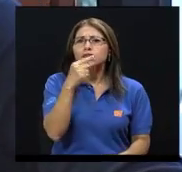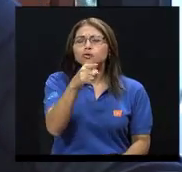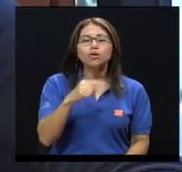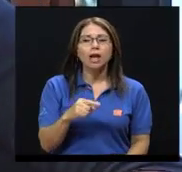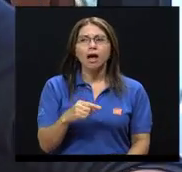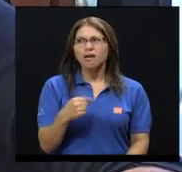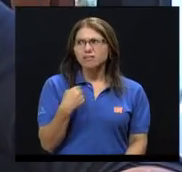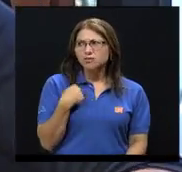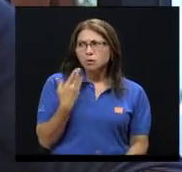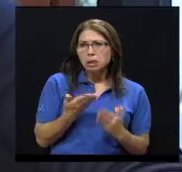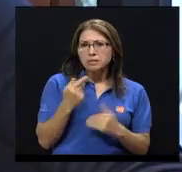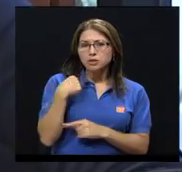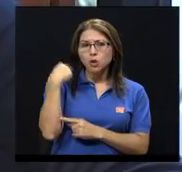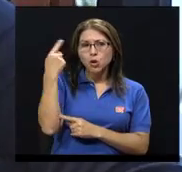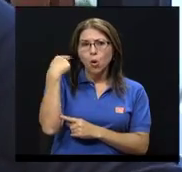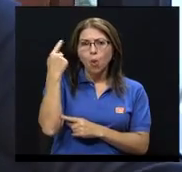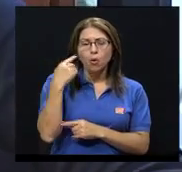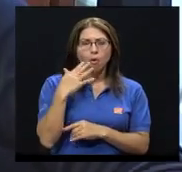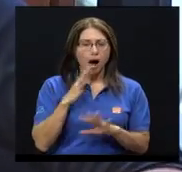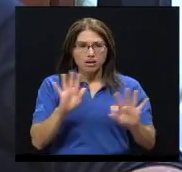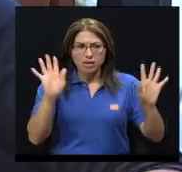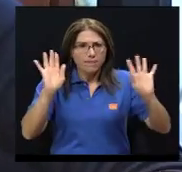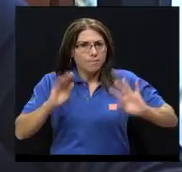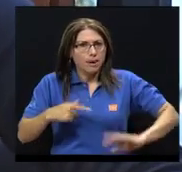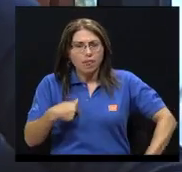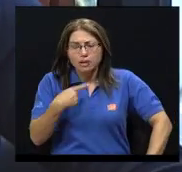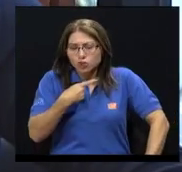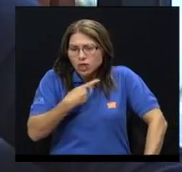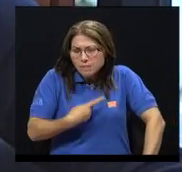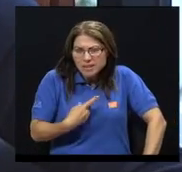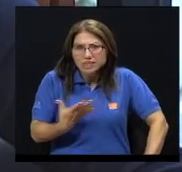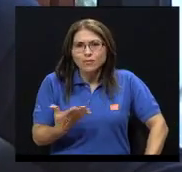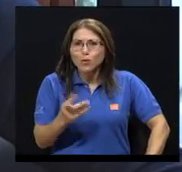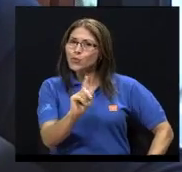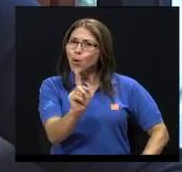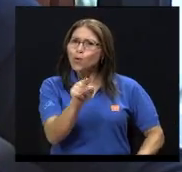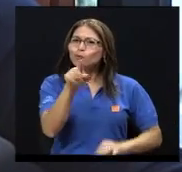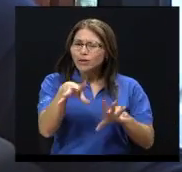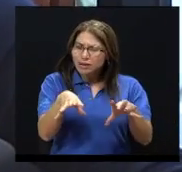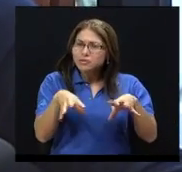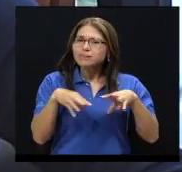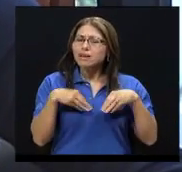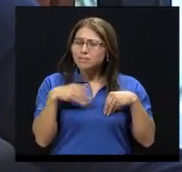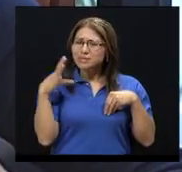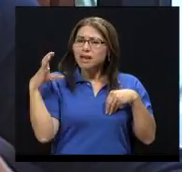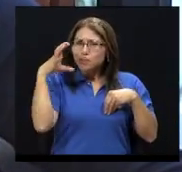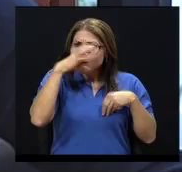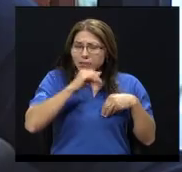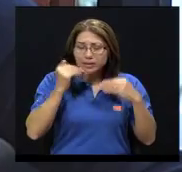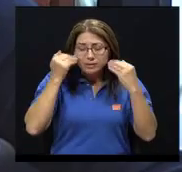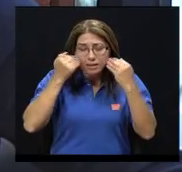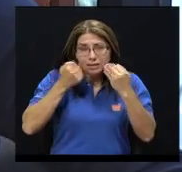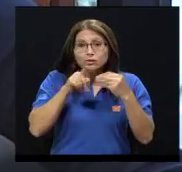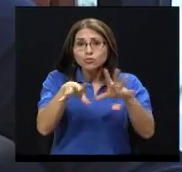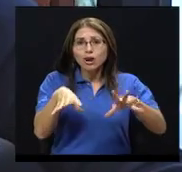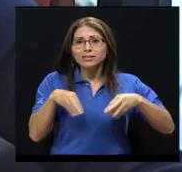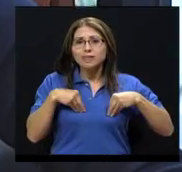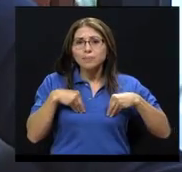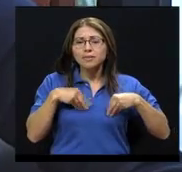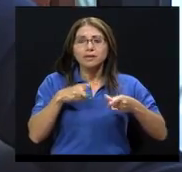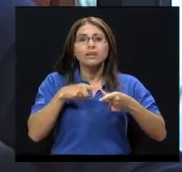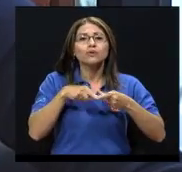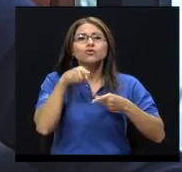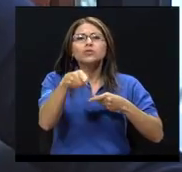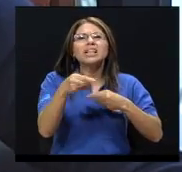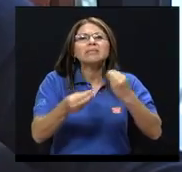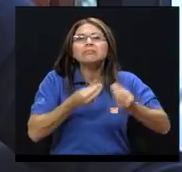loco? O será que qué barbaridad, soy un depresivo. Sino que usted mira eso y lo acepta. Entonces, ¿qué es lo que